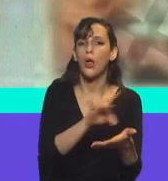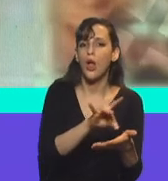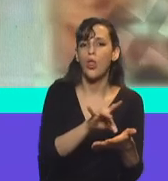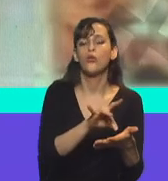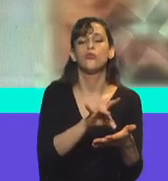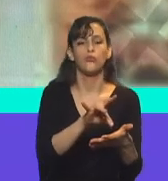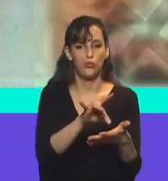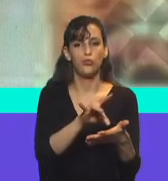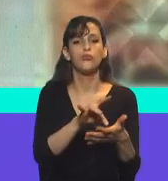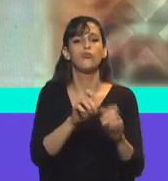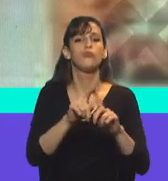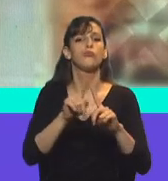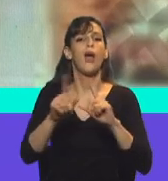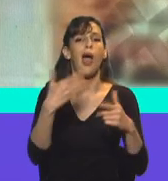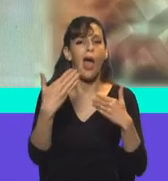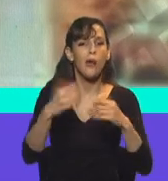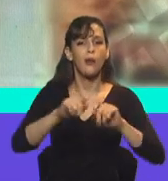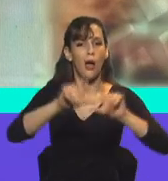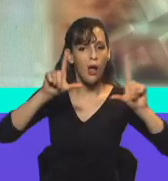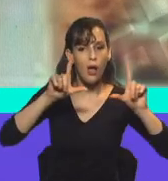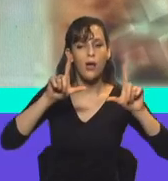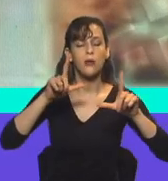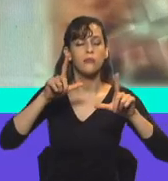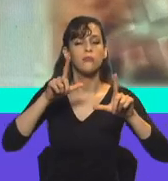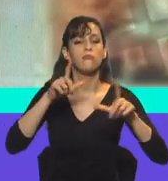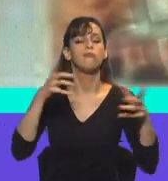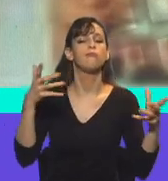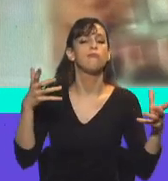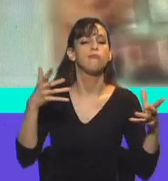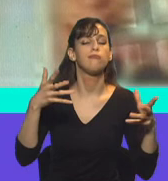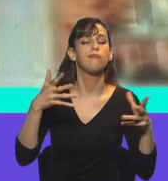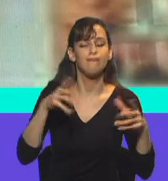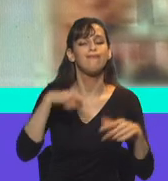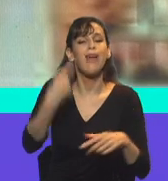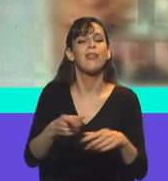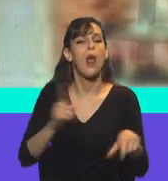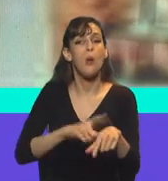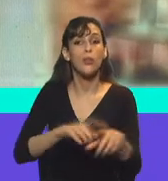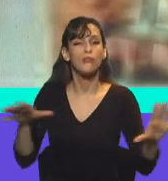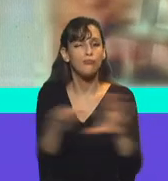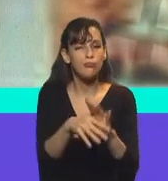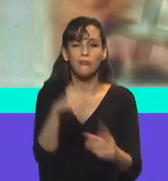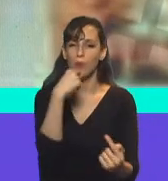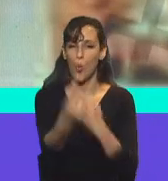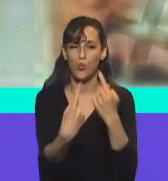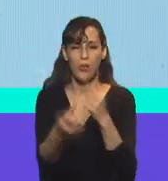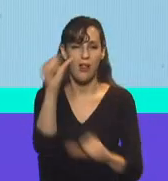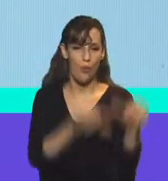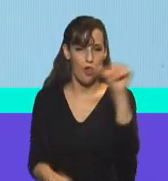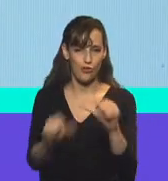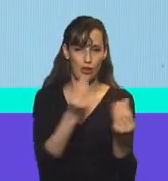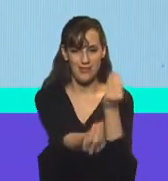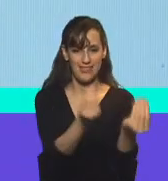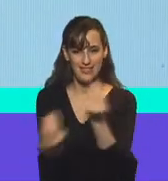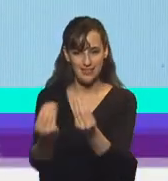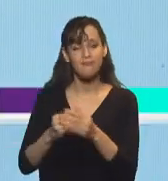por los medios, mañana es el momento de preguntárselo a los propios laboratorios y tener respuestas concretas y directas por parte de los laboratorios. Estaremos